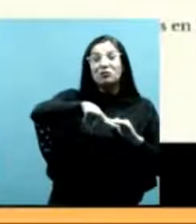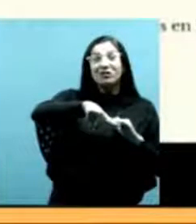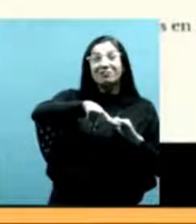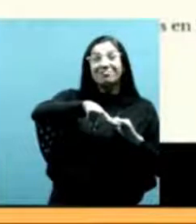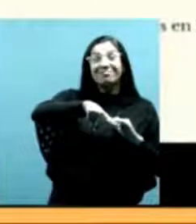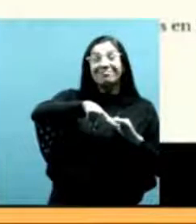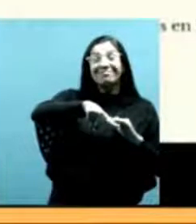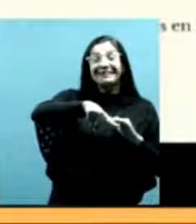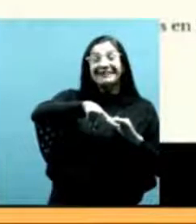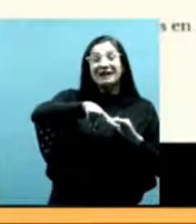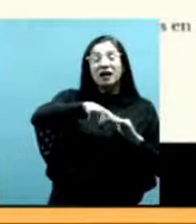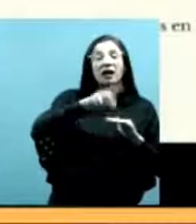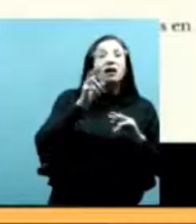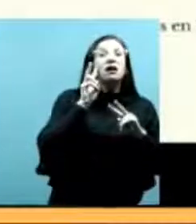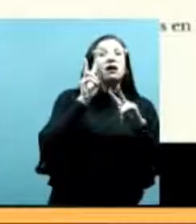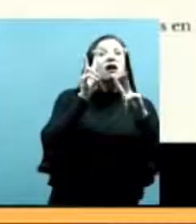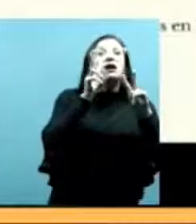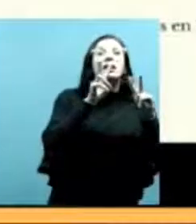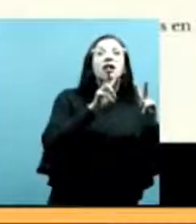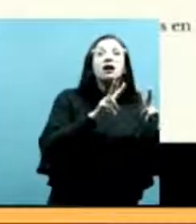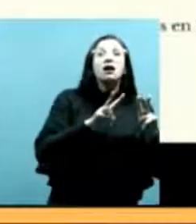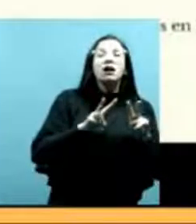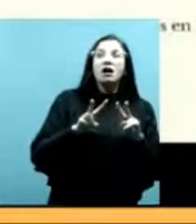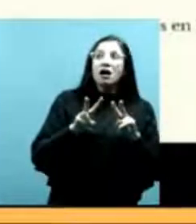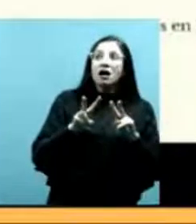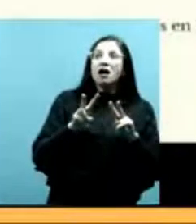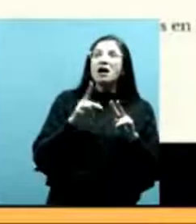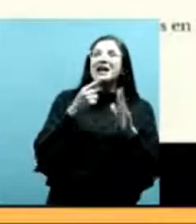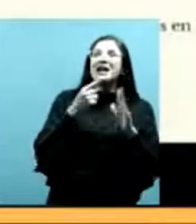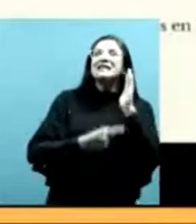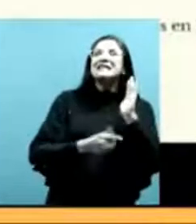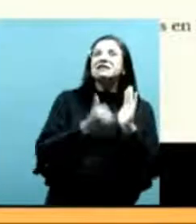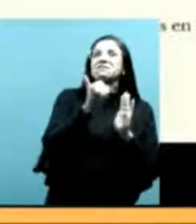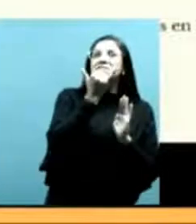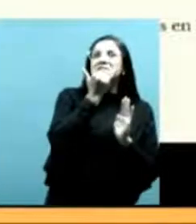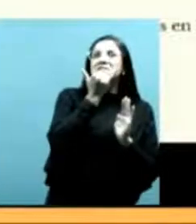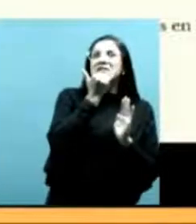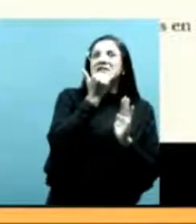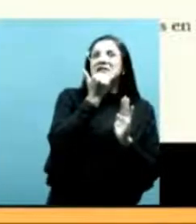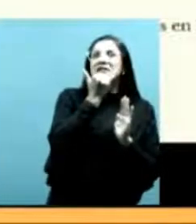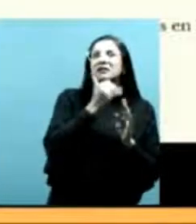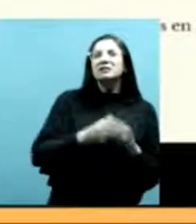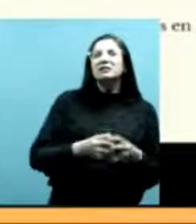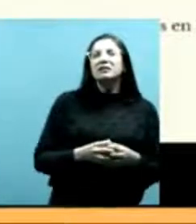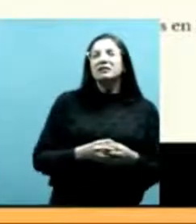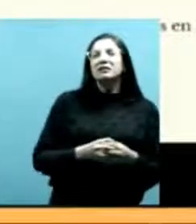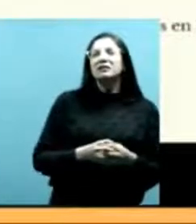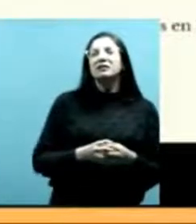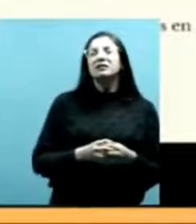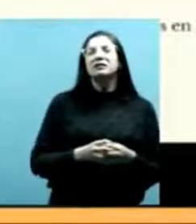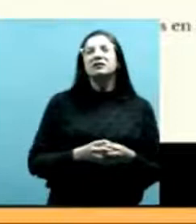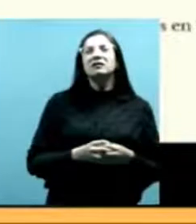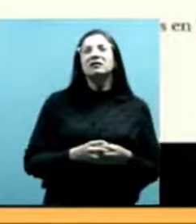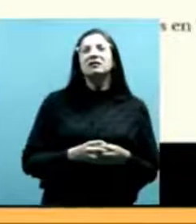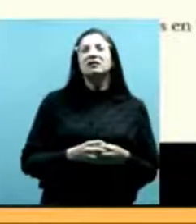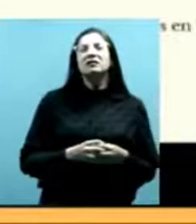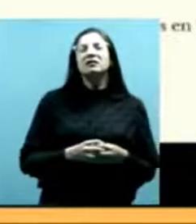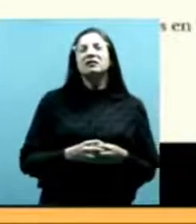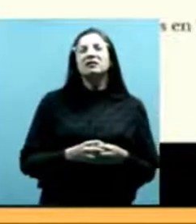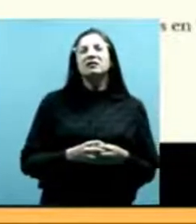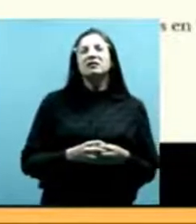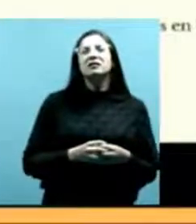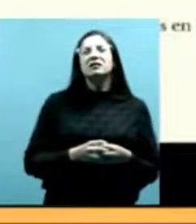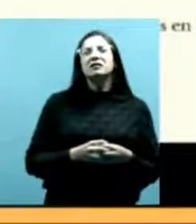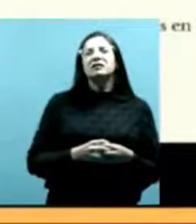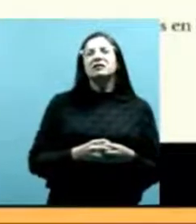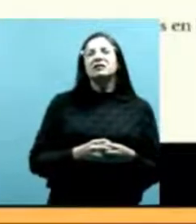cuando cuenta que su abuelo le contó ese netrama quiere decir que Juan de Dios Pichinian en el mismo momento que